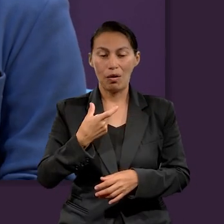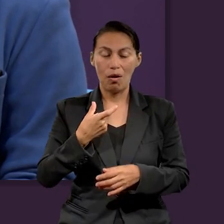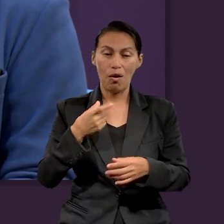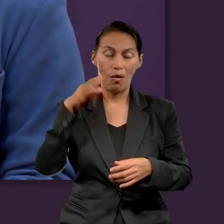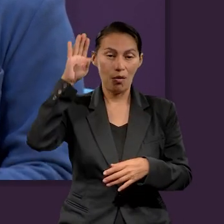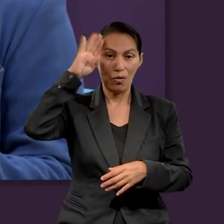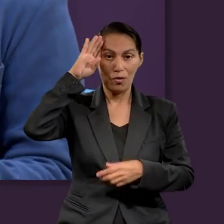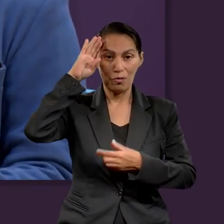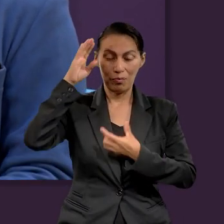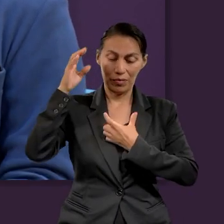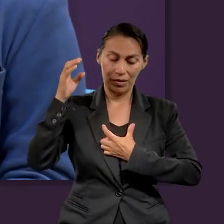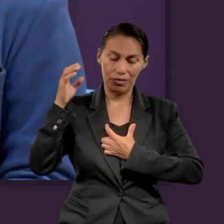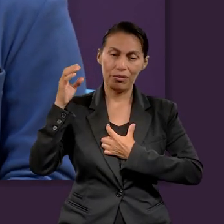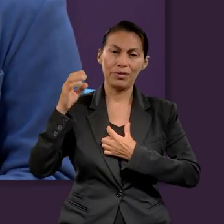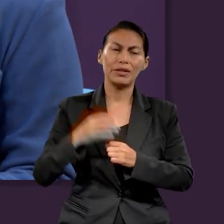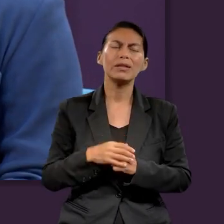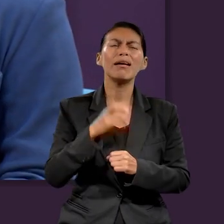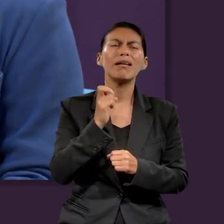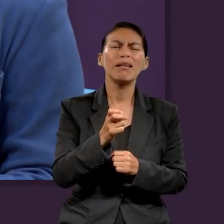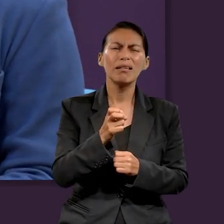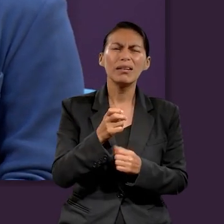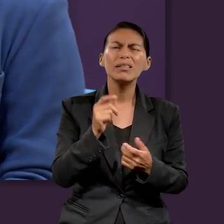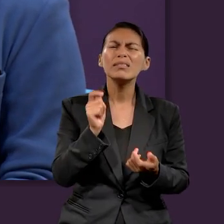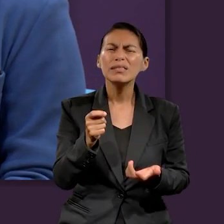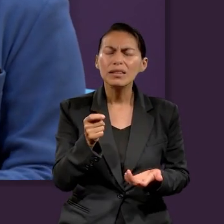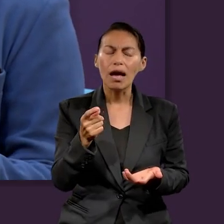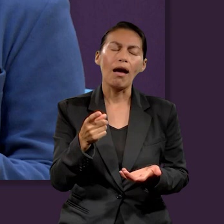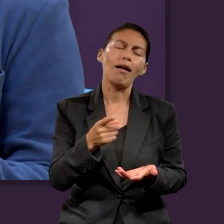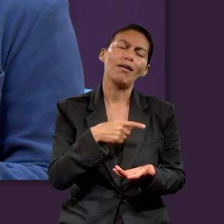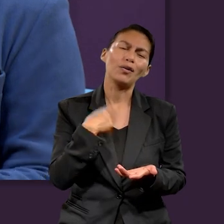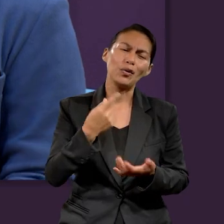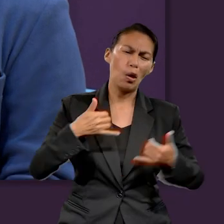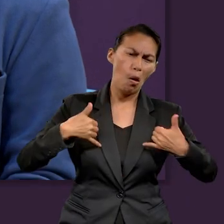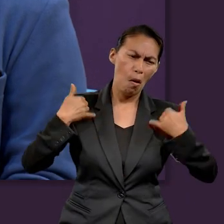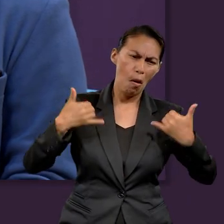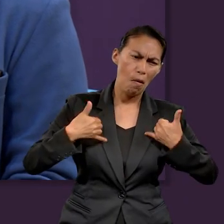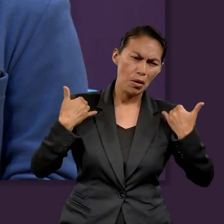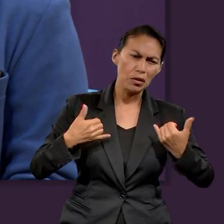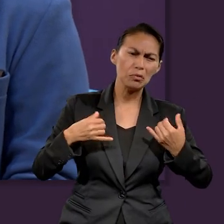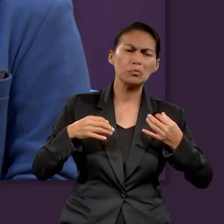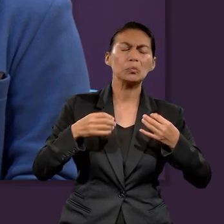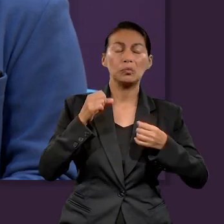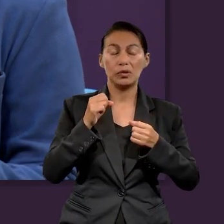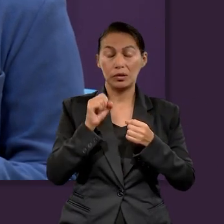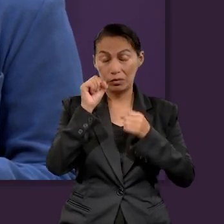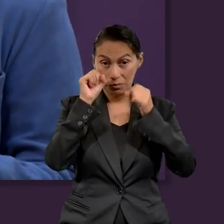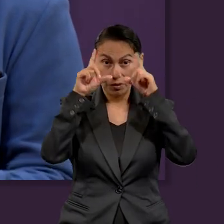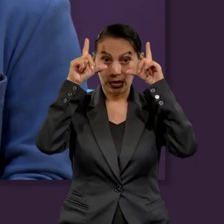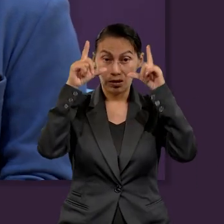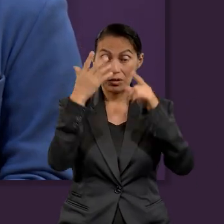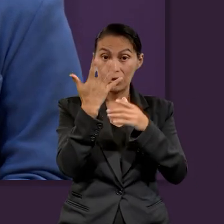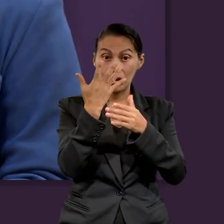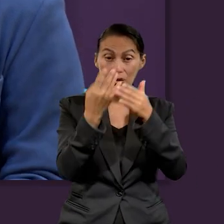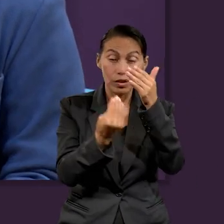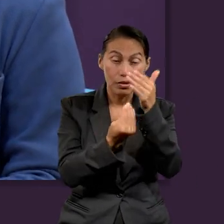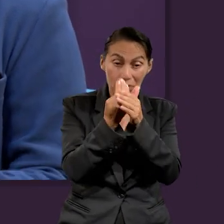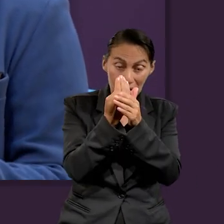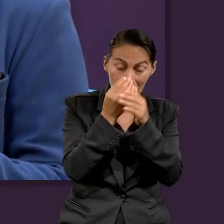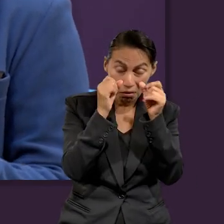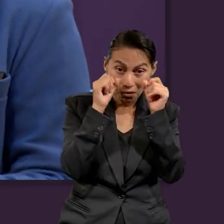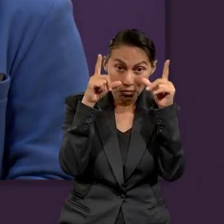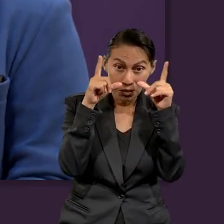Medallones. El Club de Medallones es un club que se forma para que los jóvenes tengan disciplina levantándose a las cinco de la mañana.